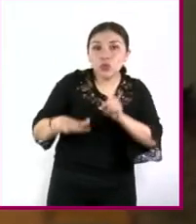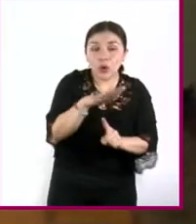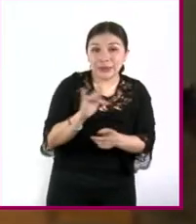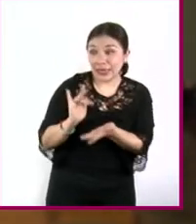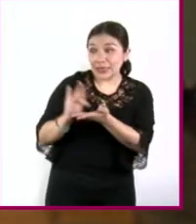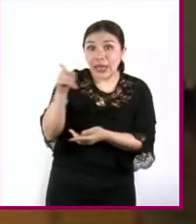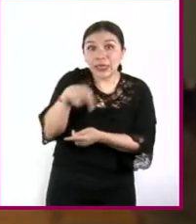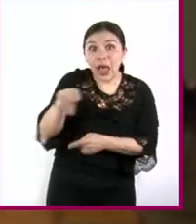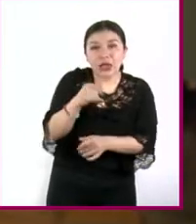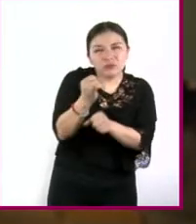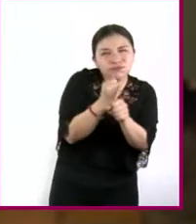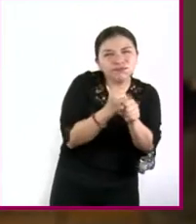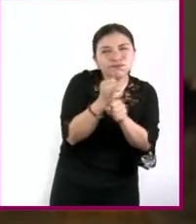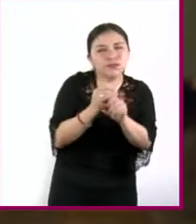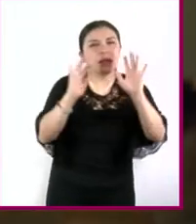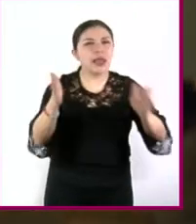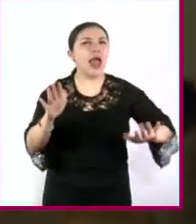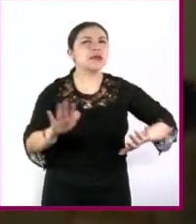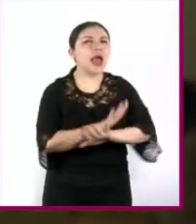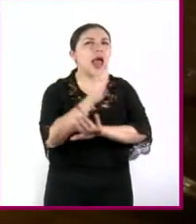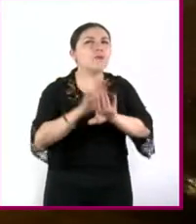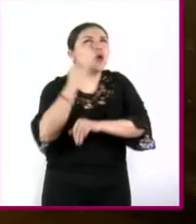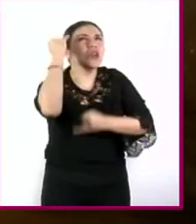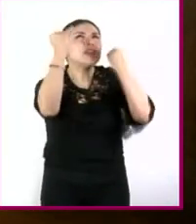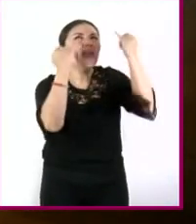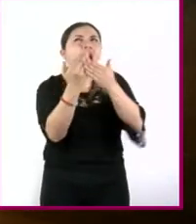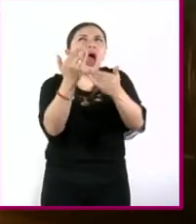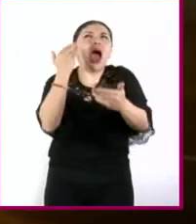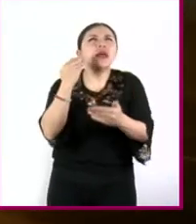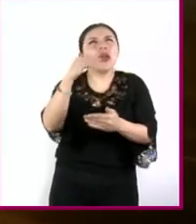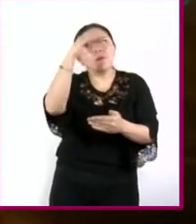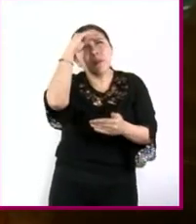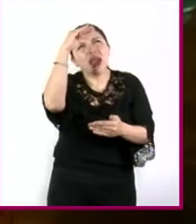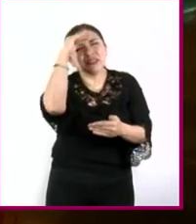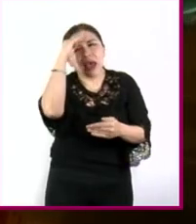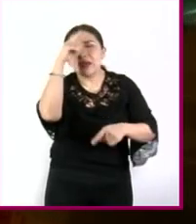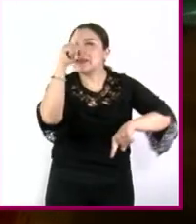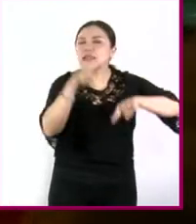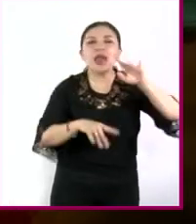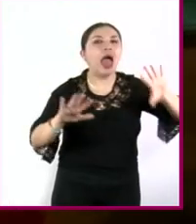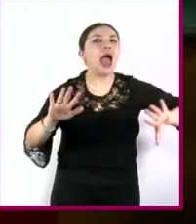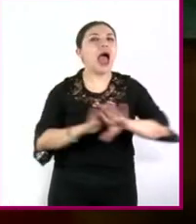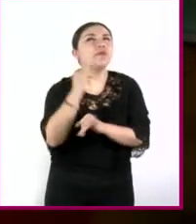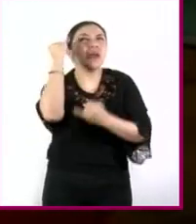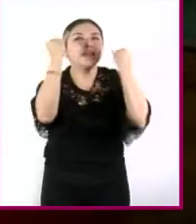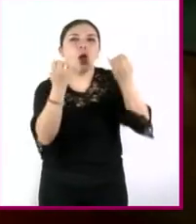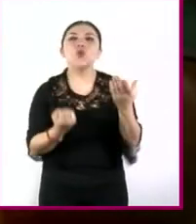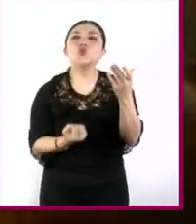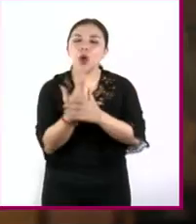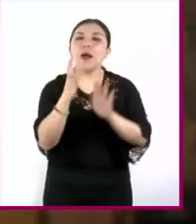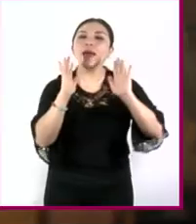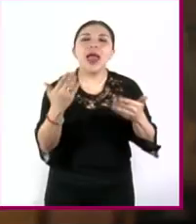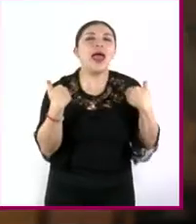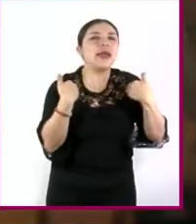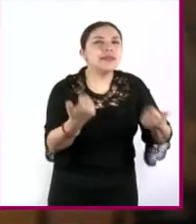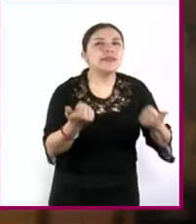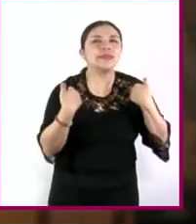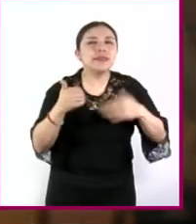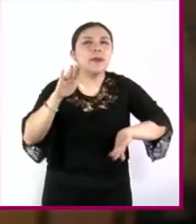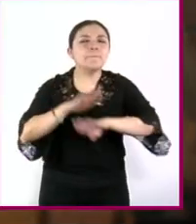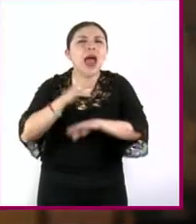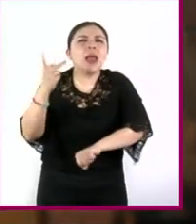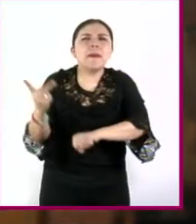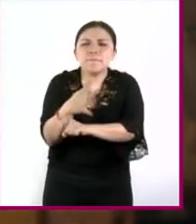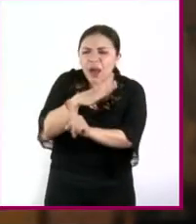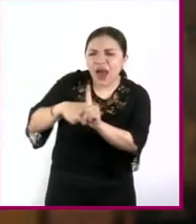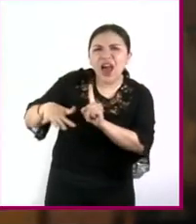investigaciones cambiaron las ideas preconcebidas rompiendo con viejos paradigmas permitiéndonos comprender más el universo que